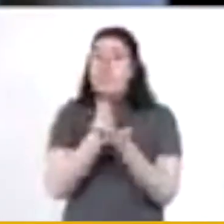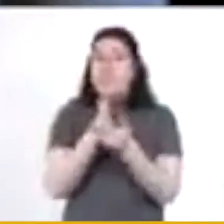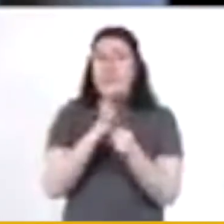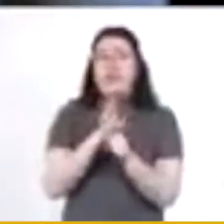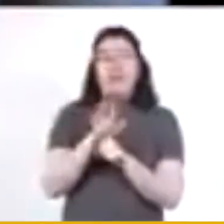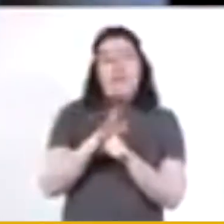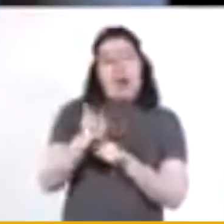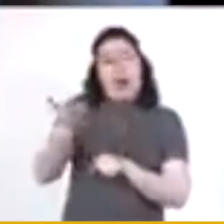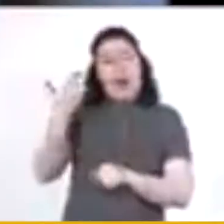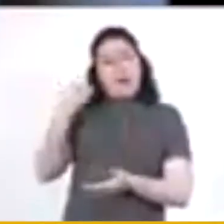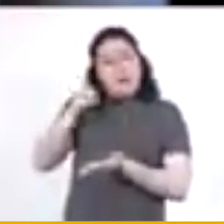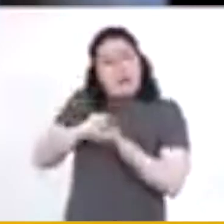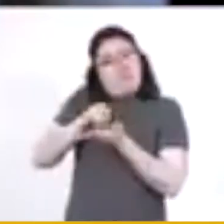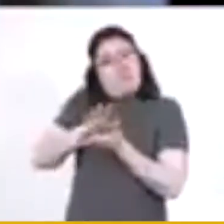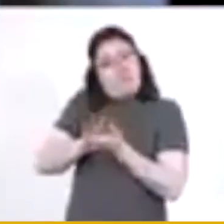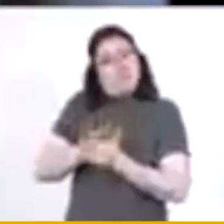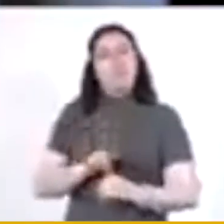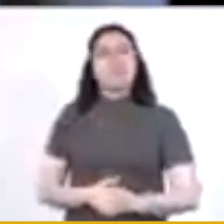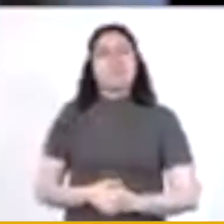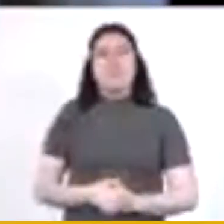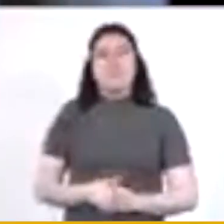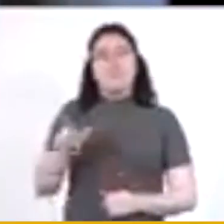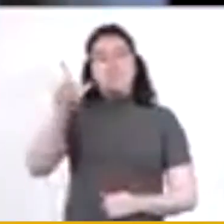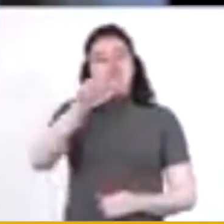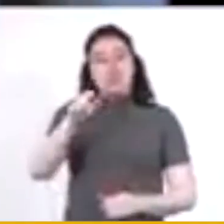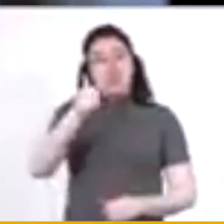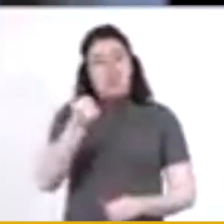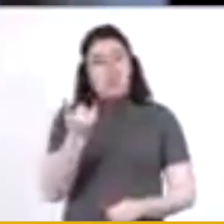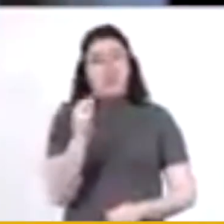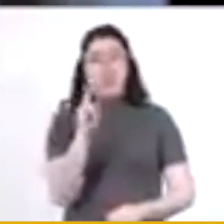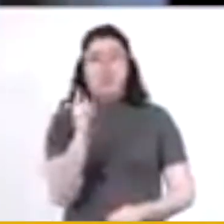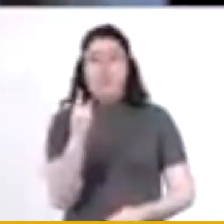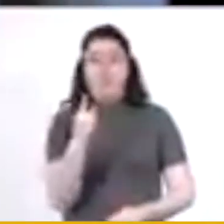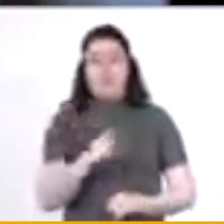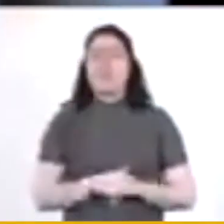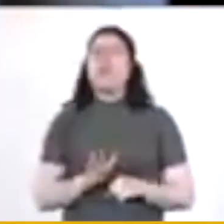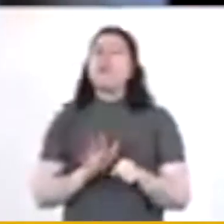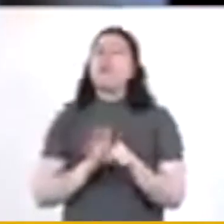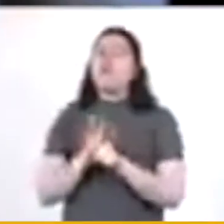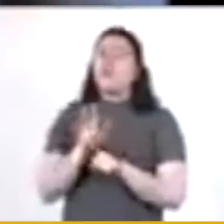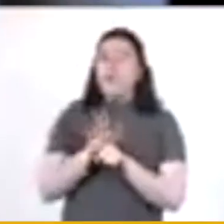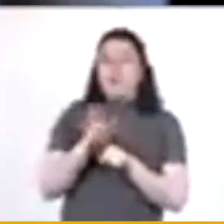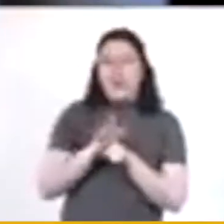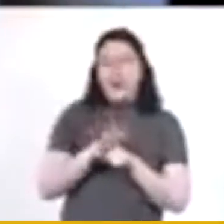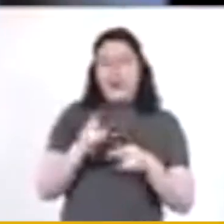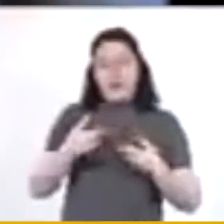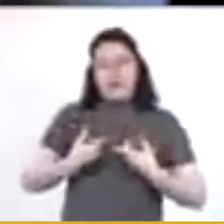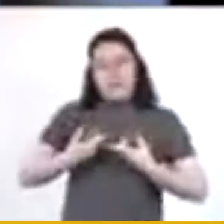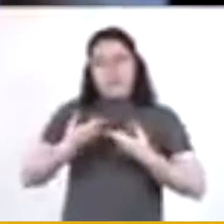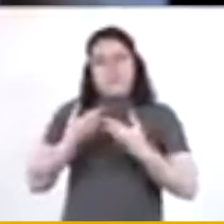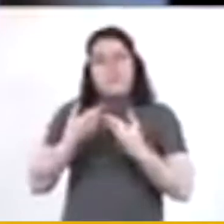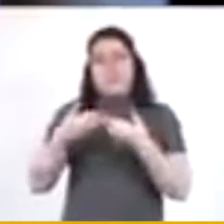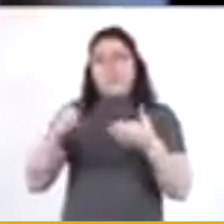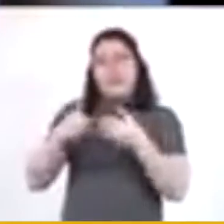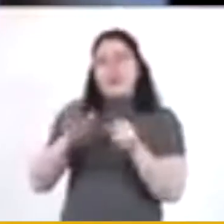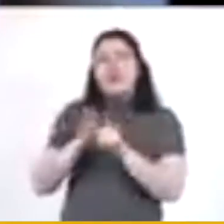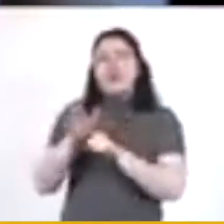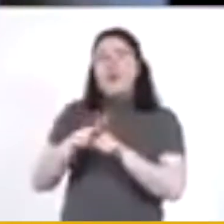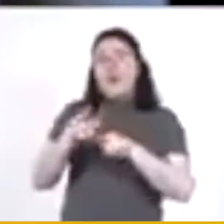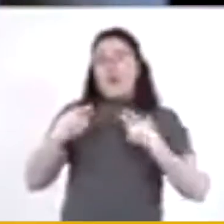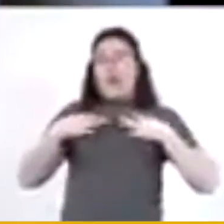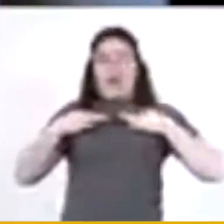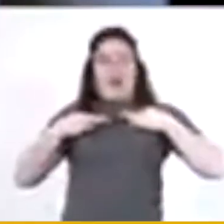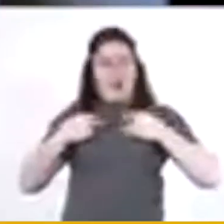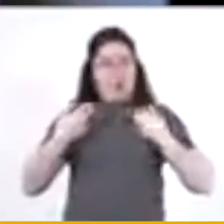con previa cita. El lunes 6 de julio podrán abrir tiendas departamentales y